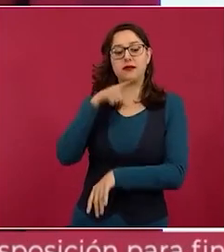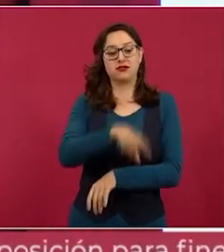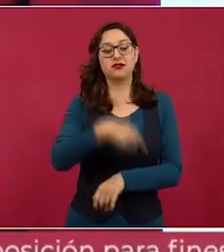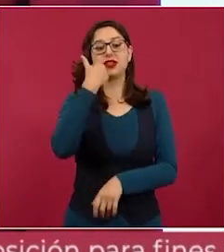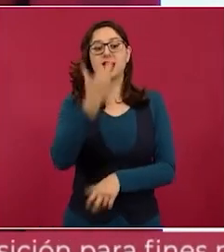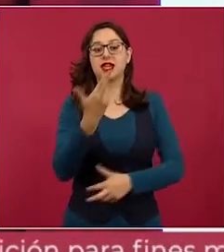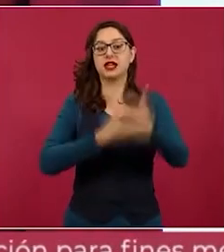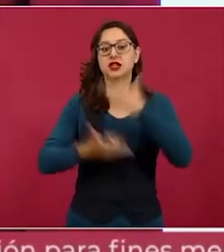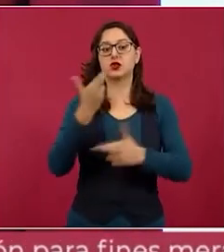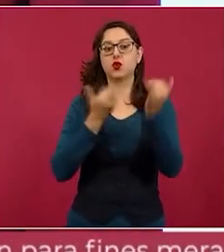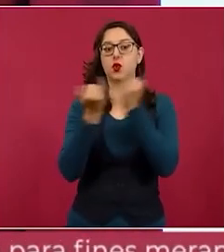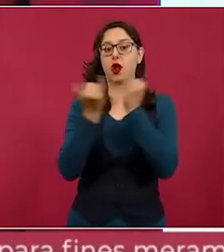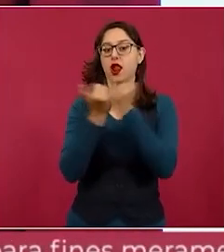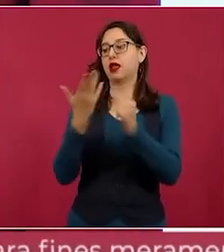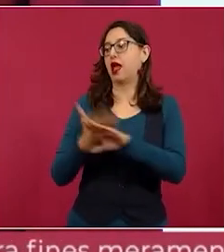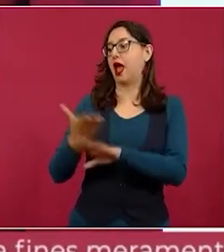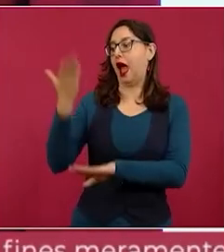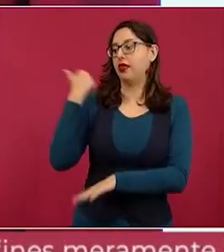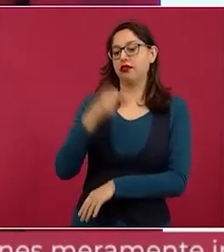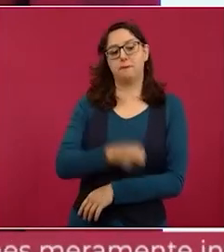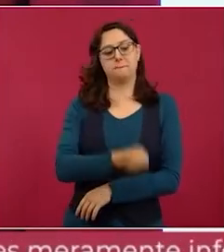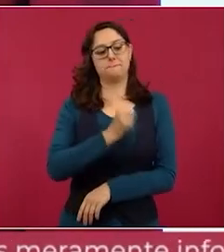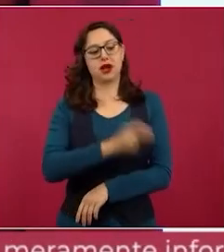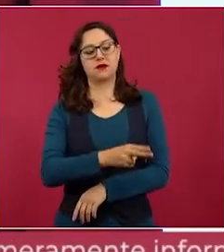y privilegios.